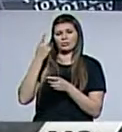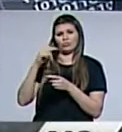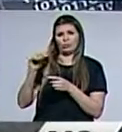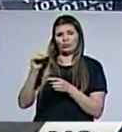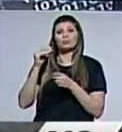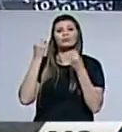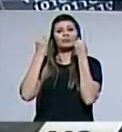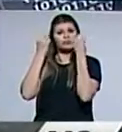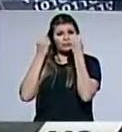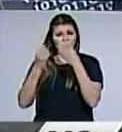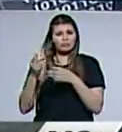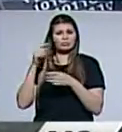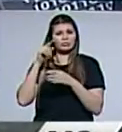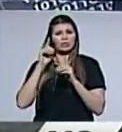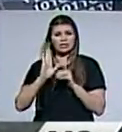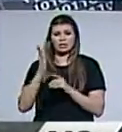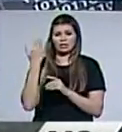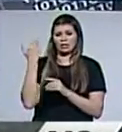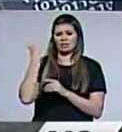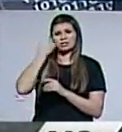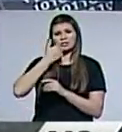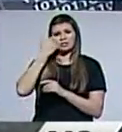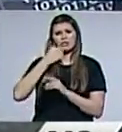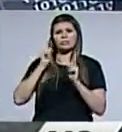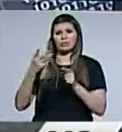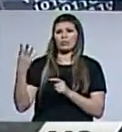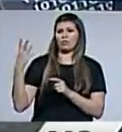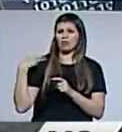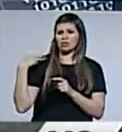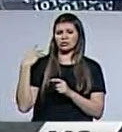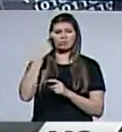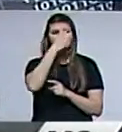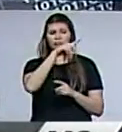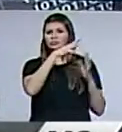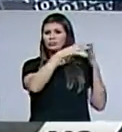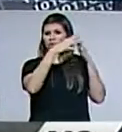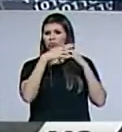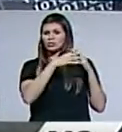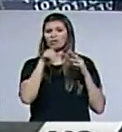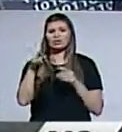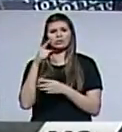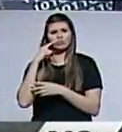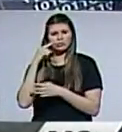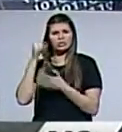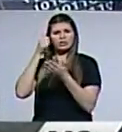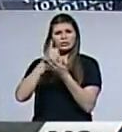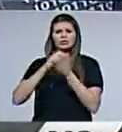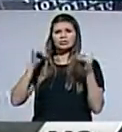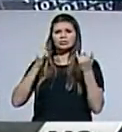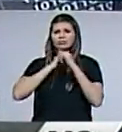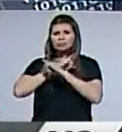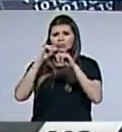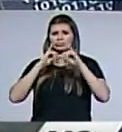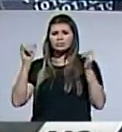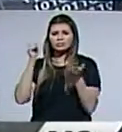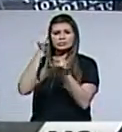El evento ocurrió el pasado sábado en Washington, D.C. y aunque McClurkin había sido anunciado como